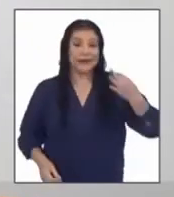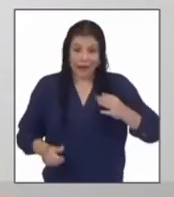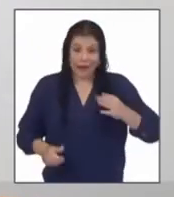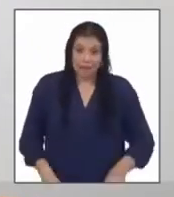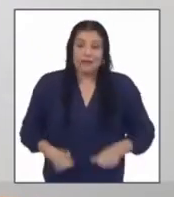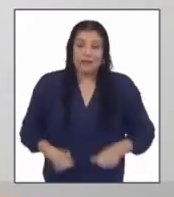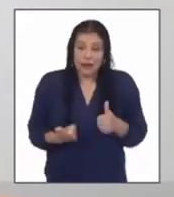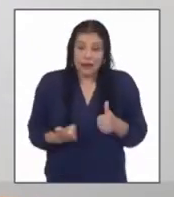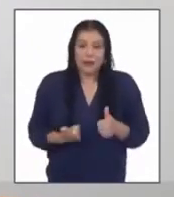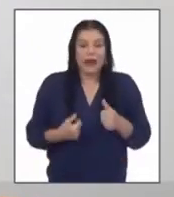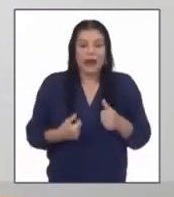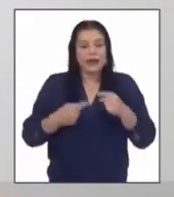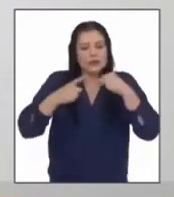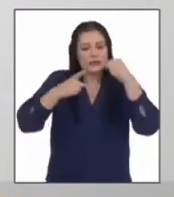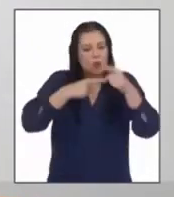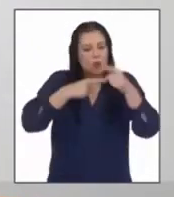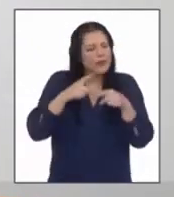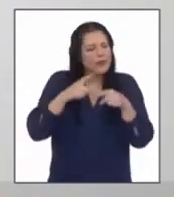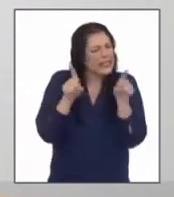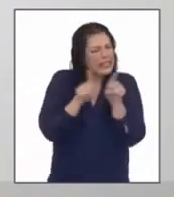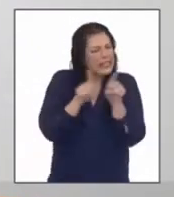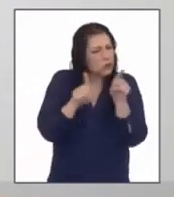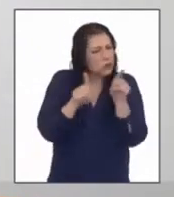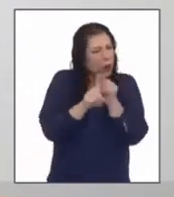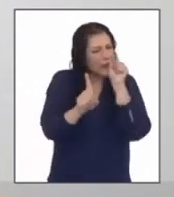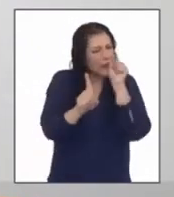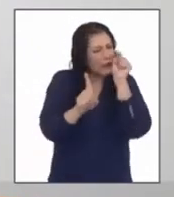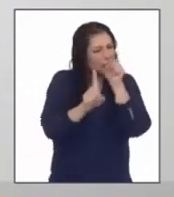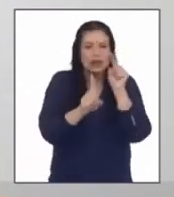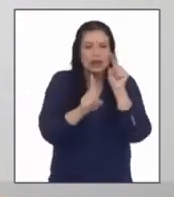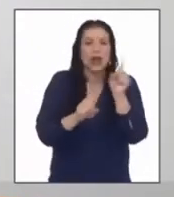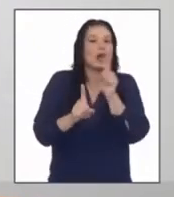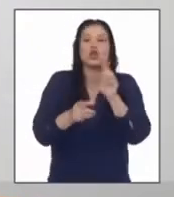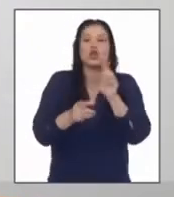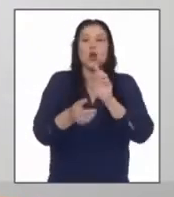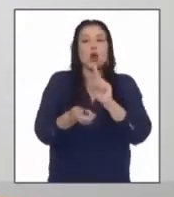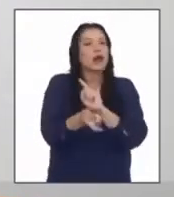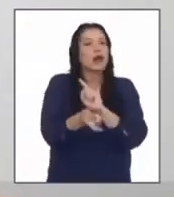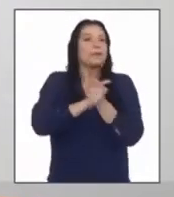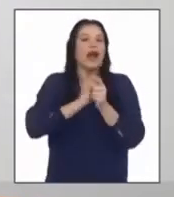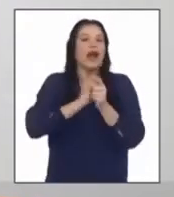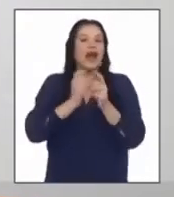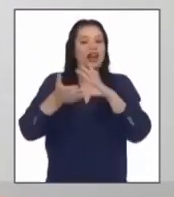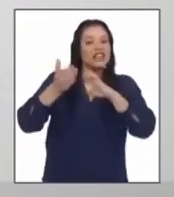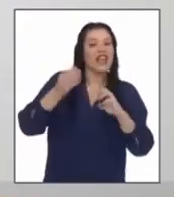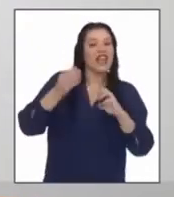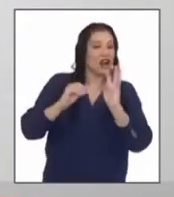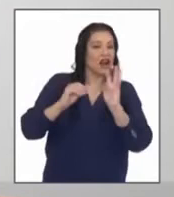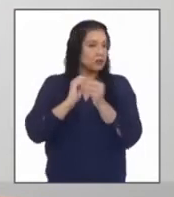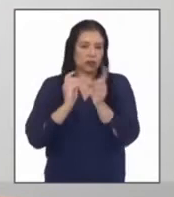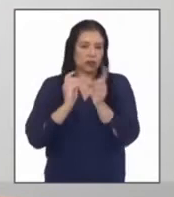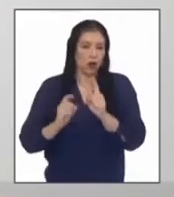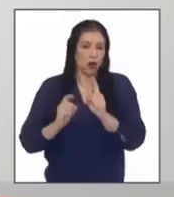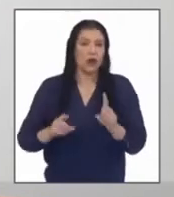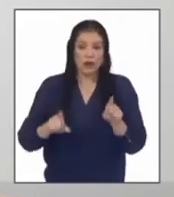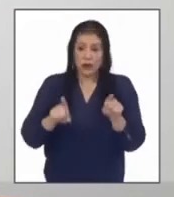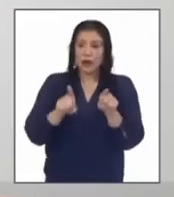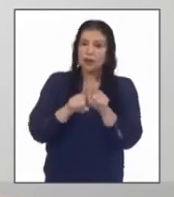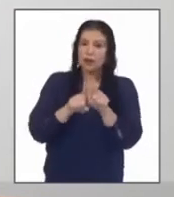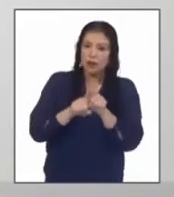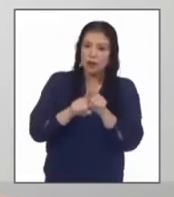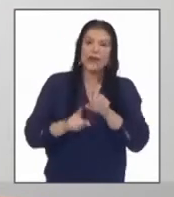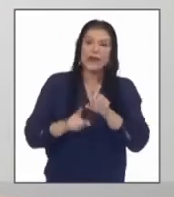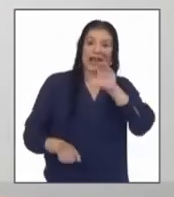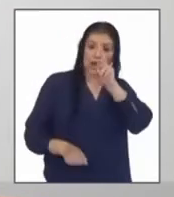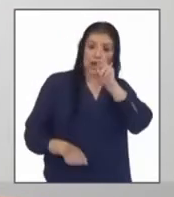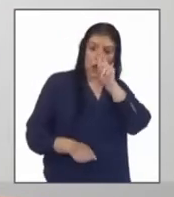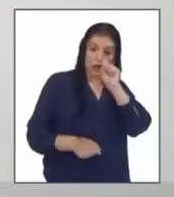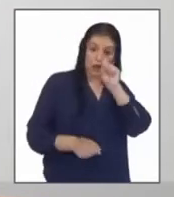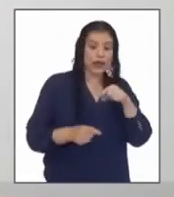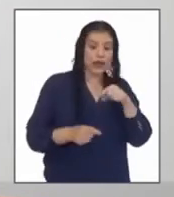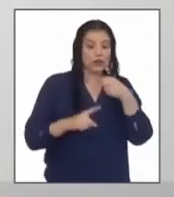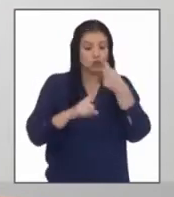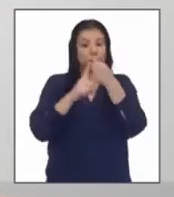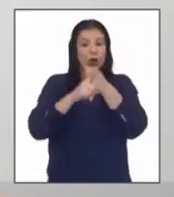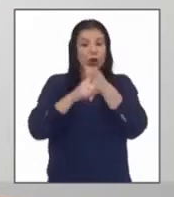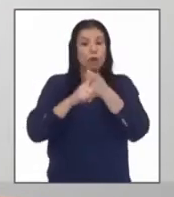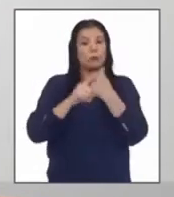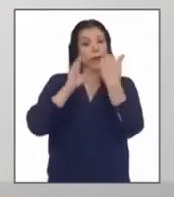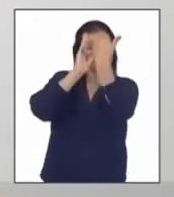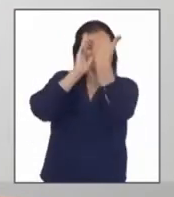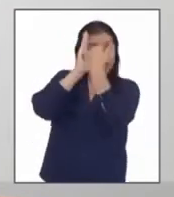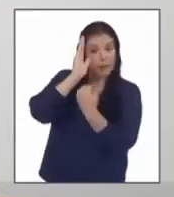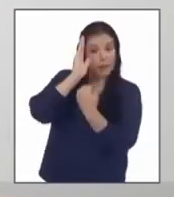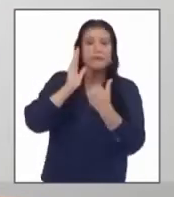narra tal como ha sucedido sin omitir detalles pero también la crónica en su estructura